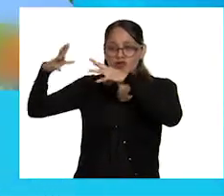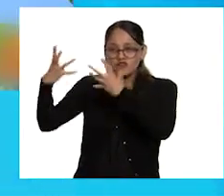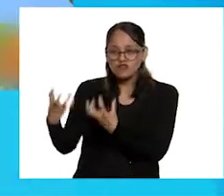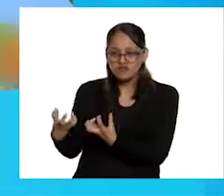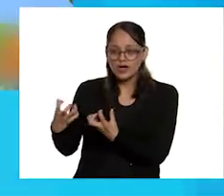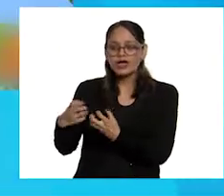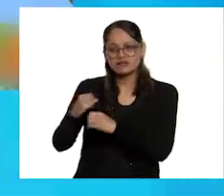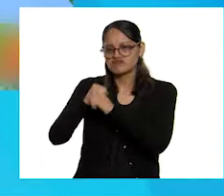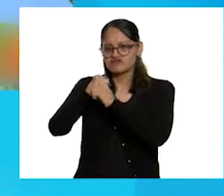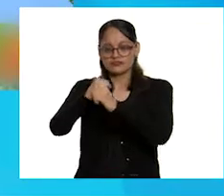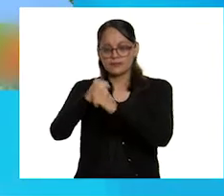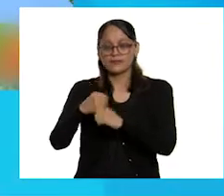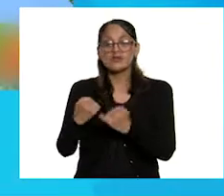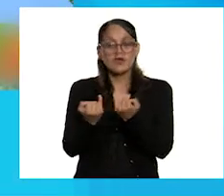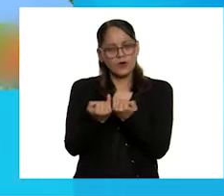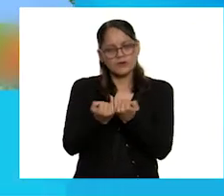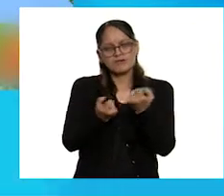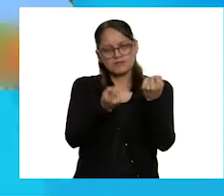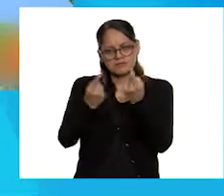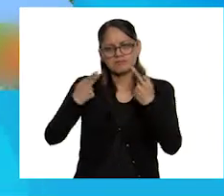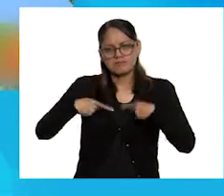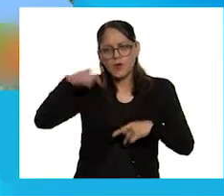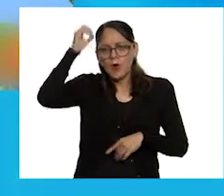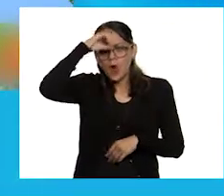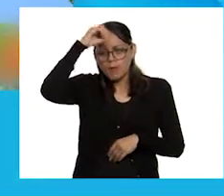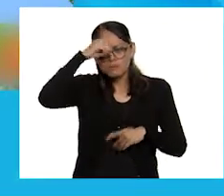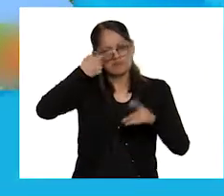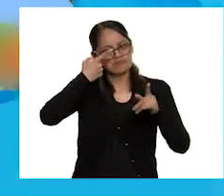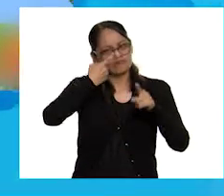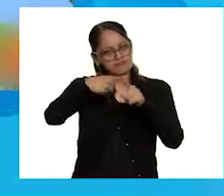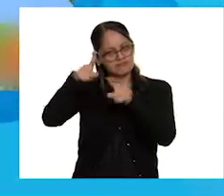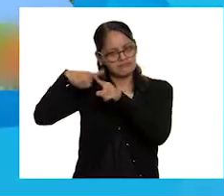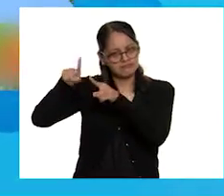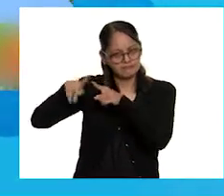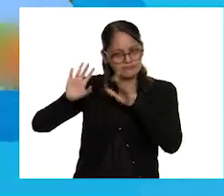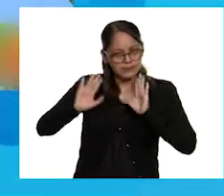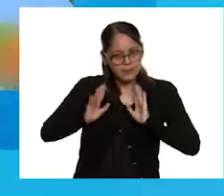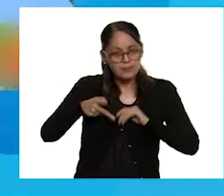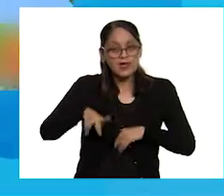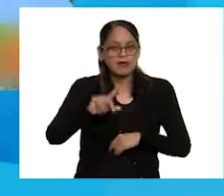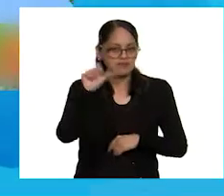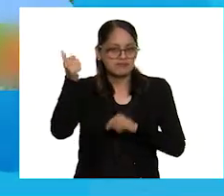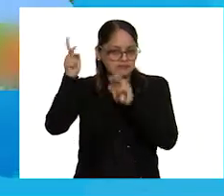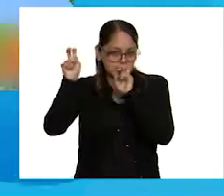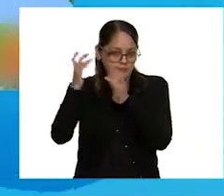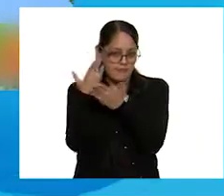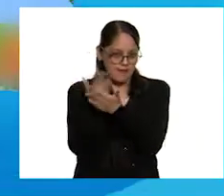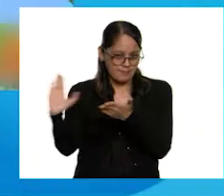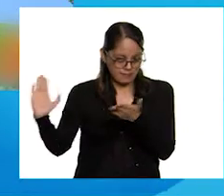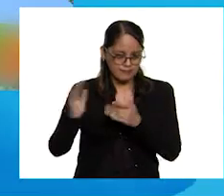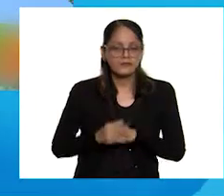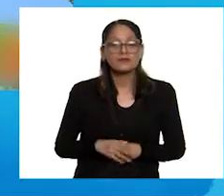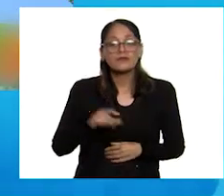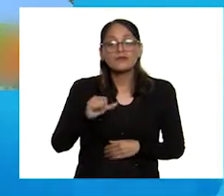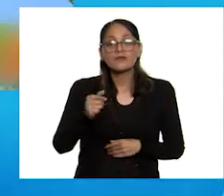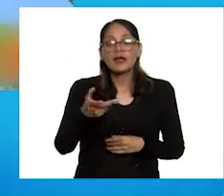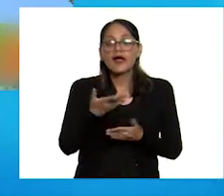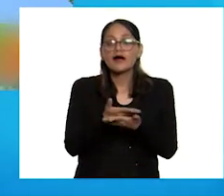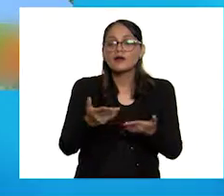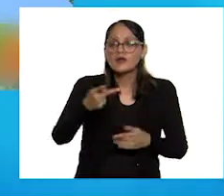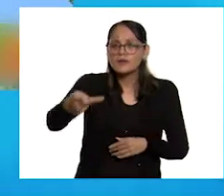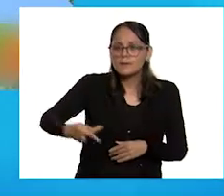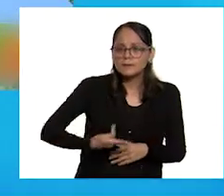Hay opiniones divididas sobre estos alimentos, pero bueno, ese es otro tema. Regresando a tu